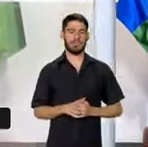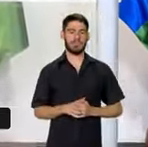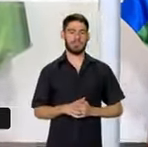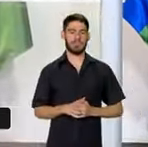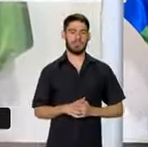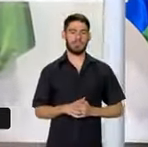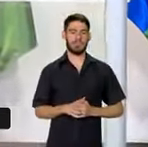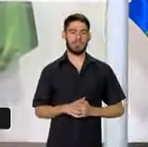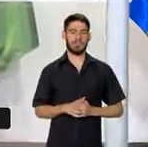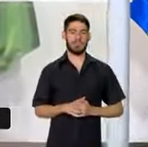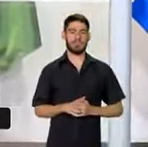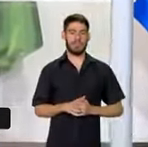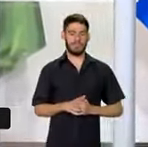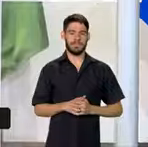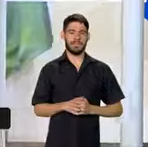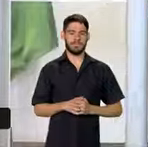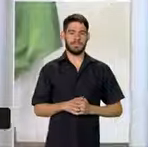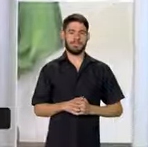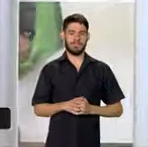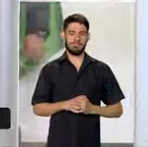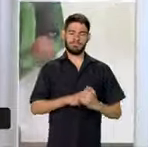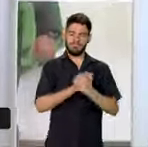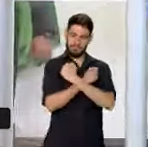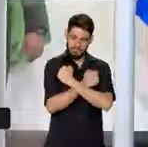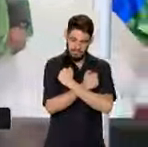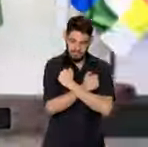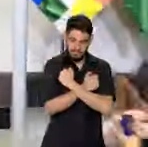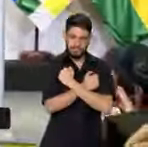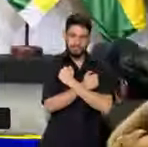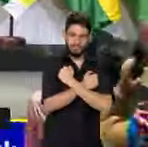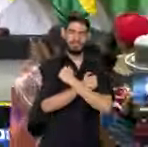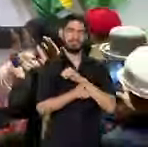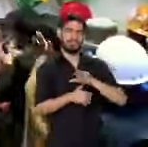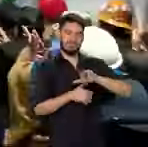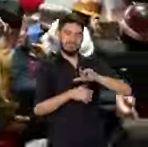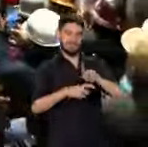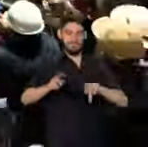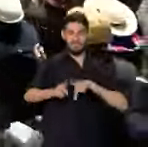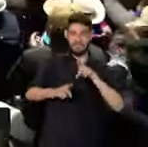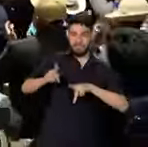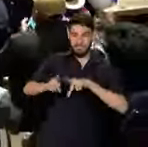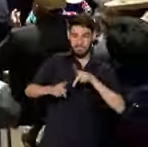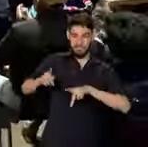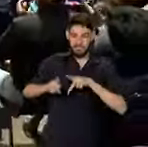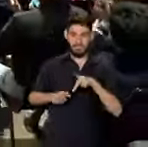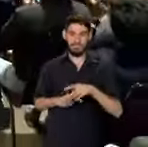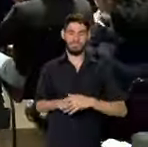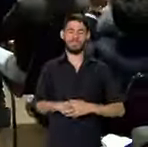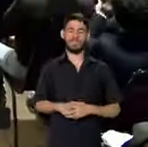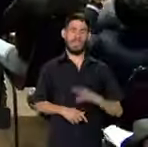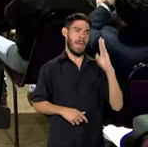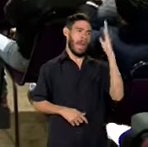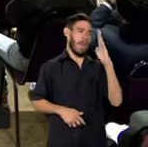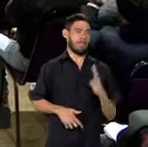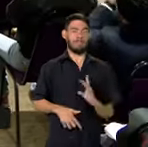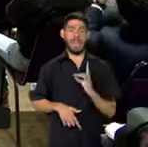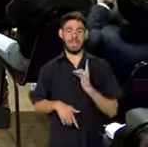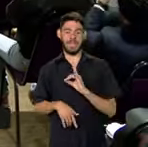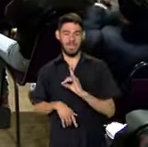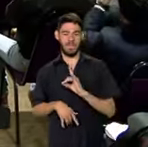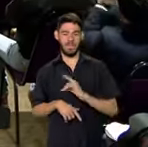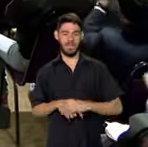Un abrazo de hermandad. Un abrazo de hermandad de nuestros pueblos. Brasil y Bolivia.